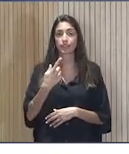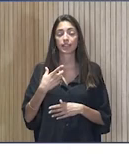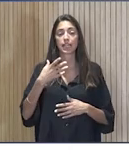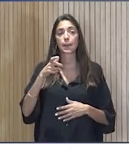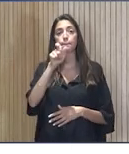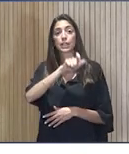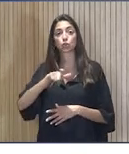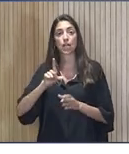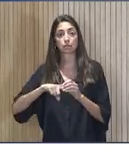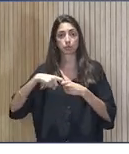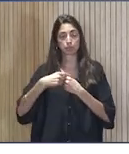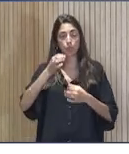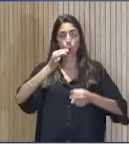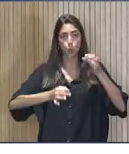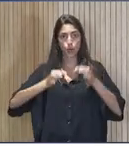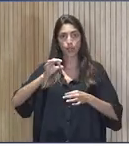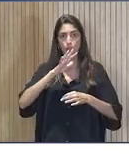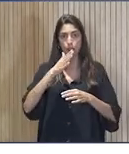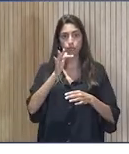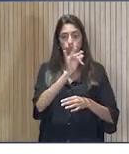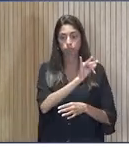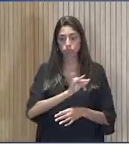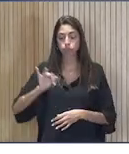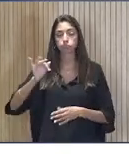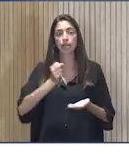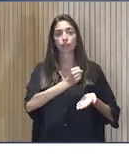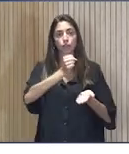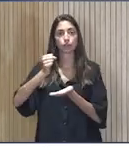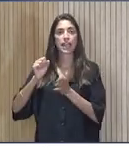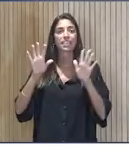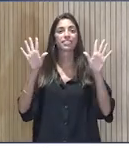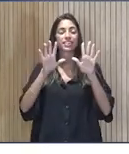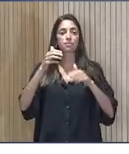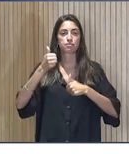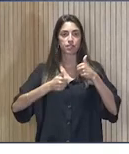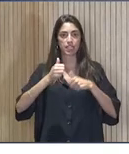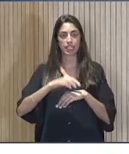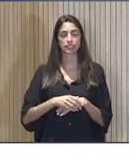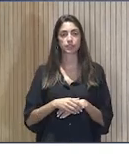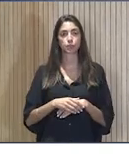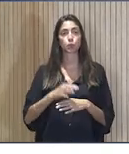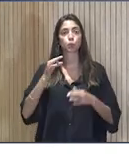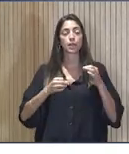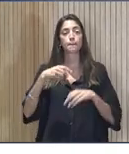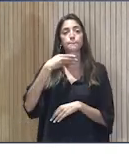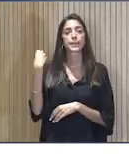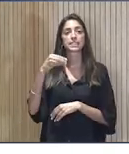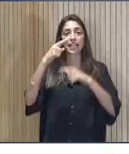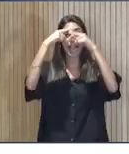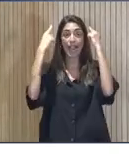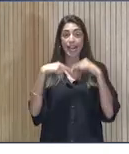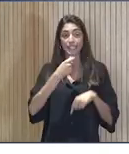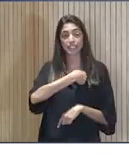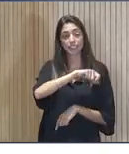y vamos a dar paso a los trofeos, los diez finalistas. El jurado está compuesto por el presidente de Cáritas España,